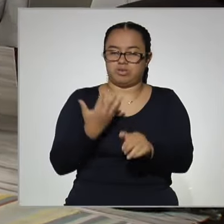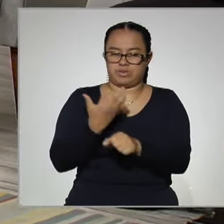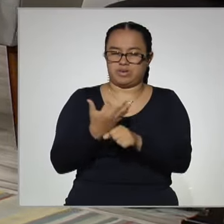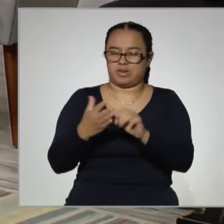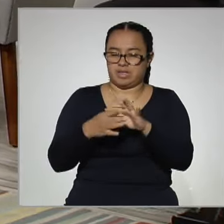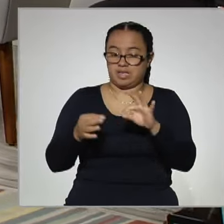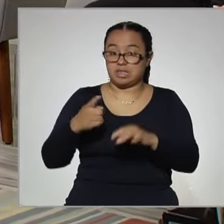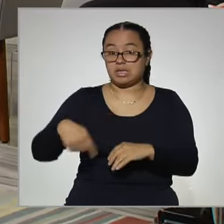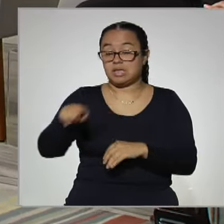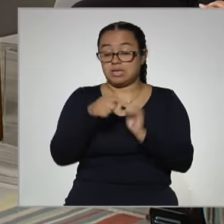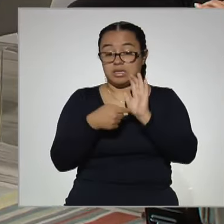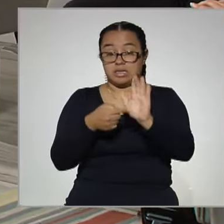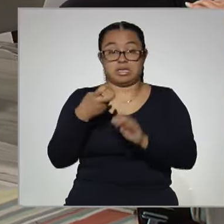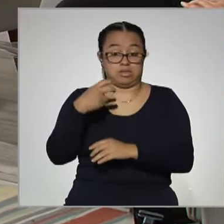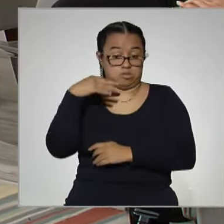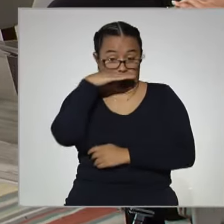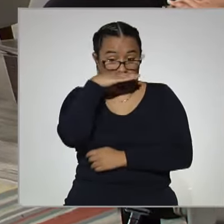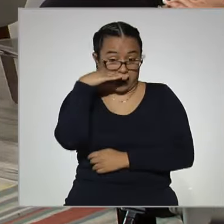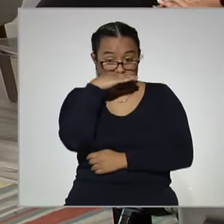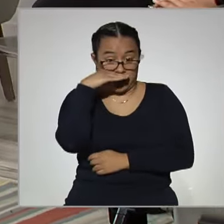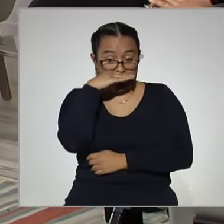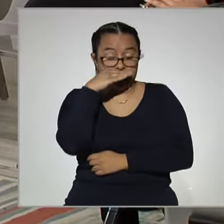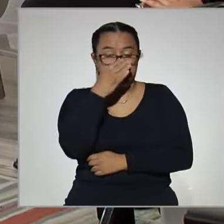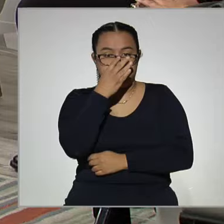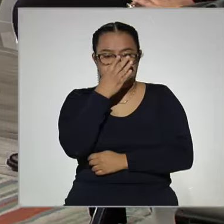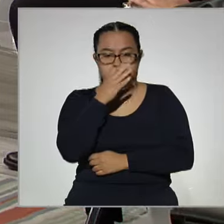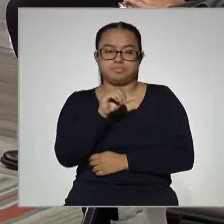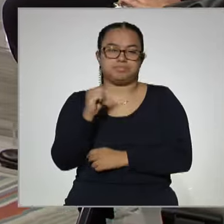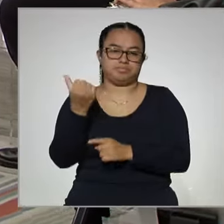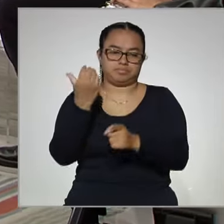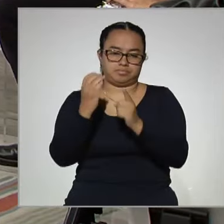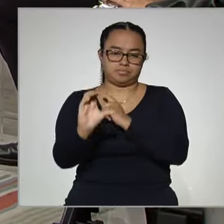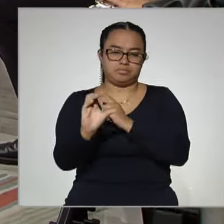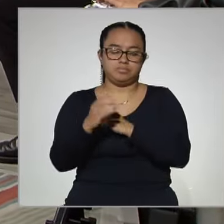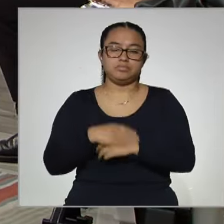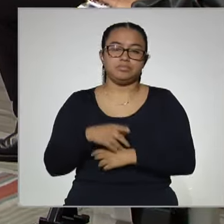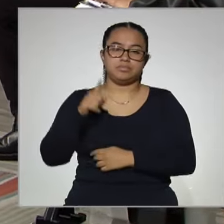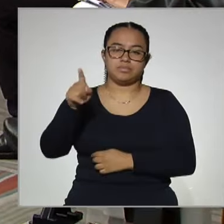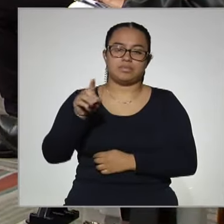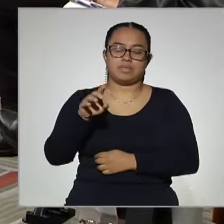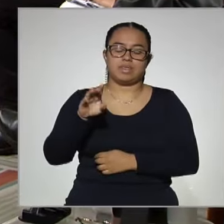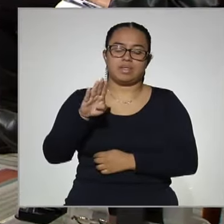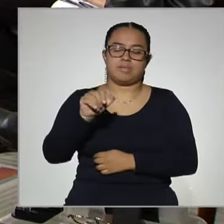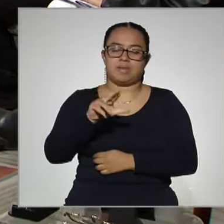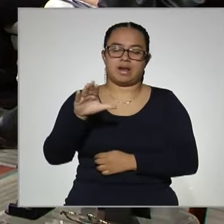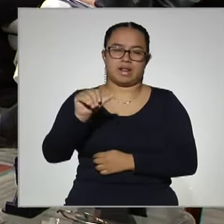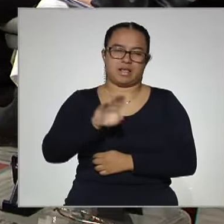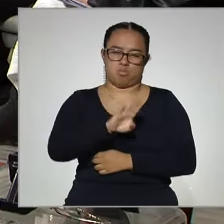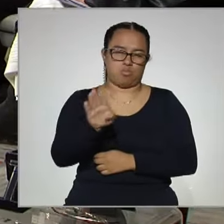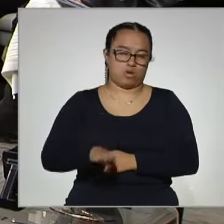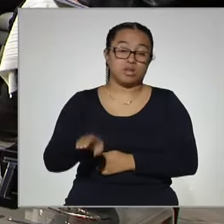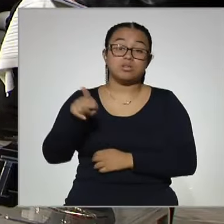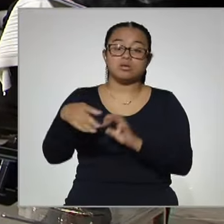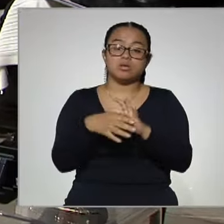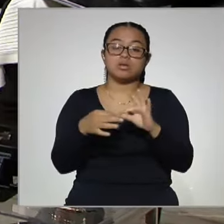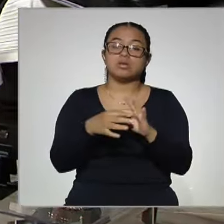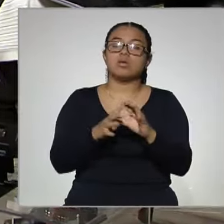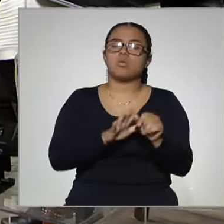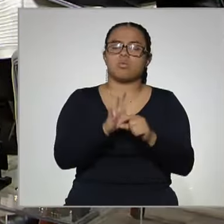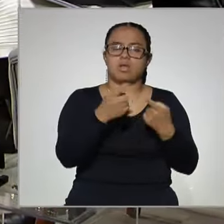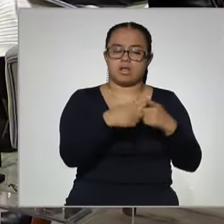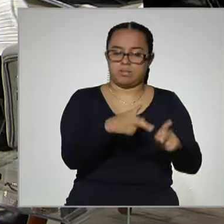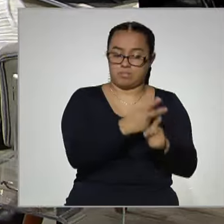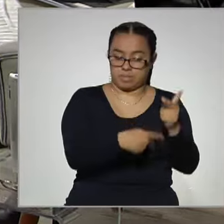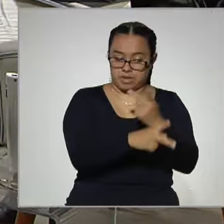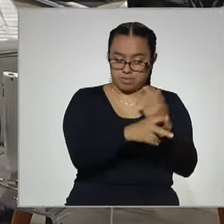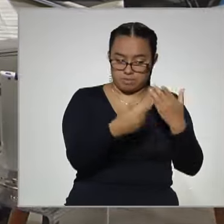hablando, son gratuitas. Y José Manuel Aguilera, desde Barranca del Muerto, dice, ¿qué diferencia hay de la preparatoria